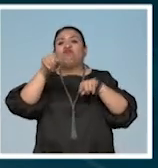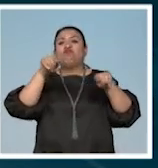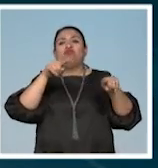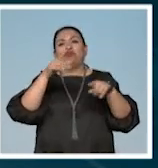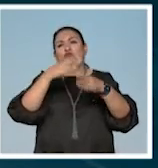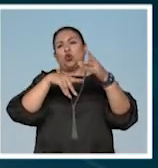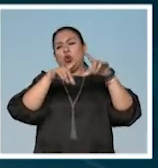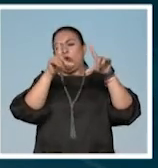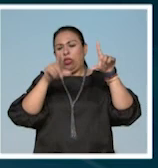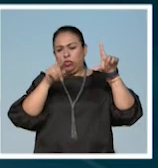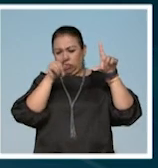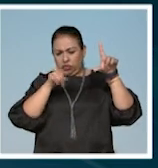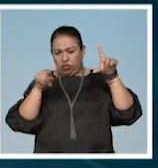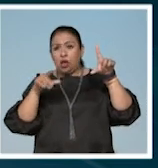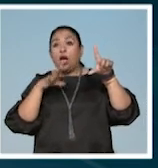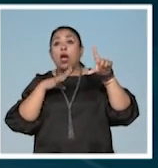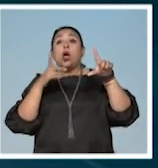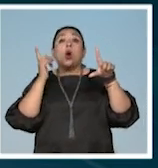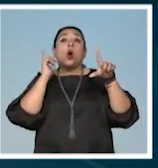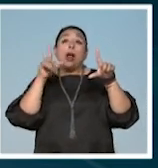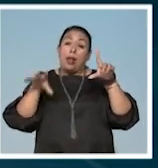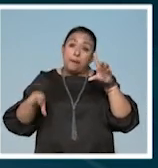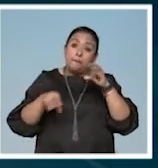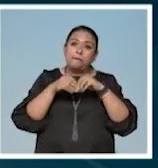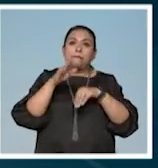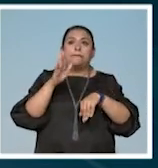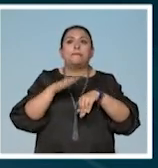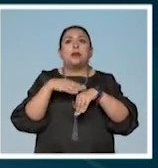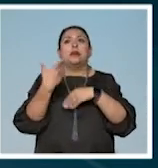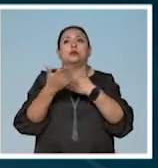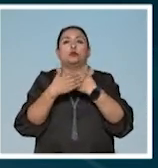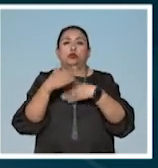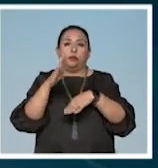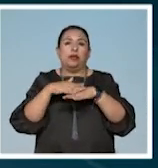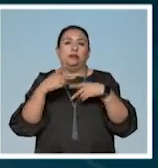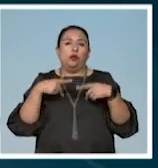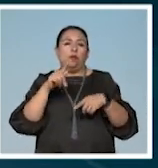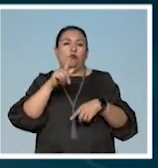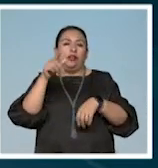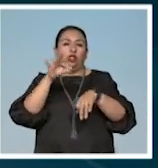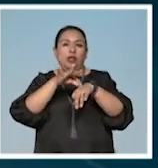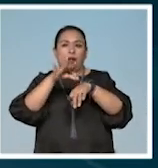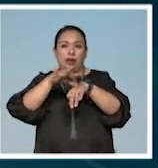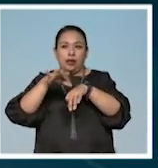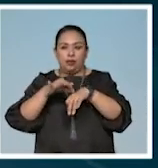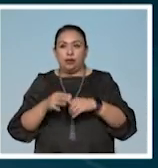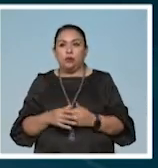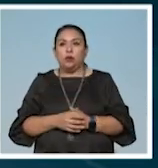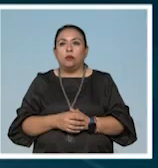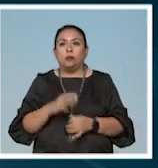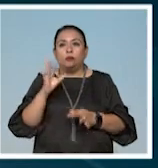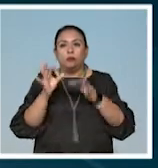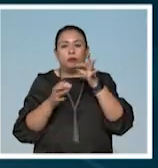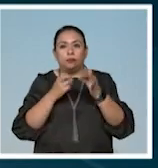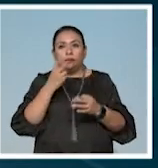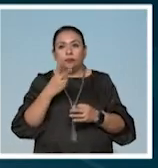en todo el país y se espera que se sumen próximamente más profesionales. Noticias 22, Karen